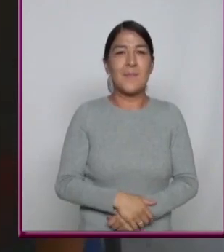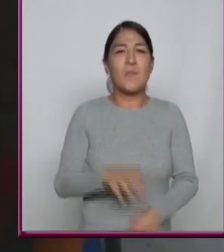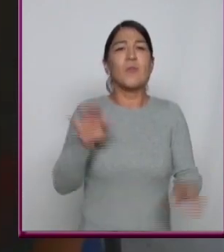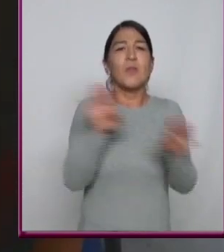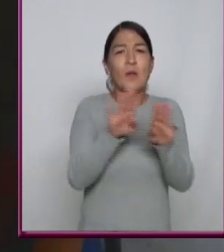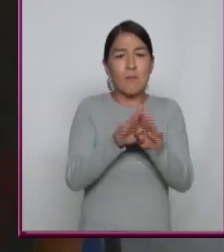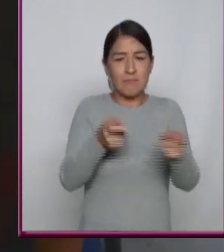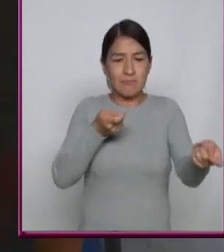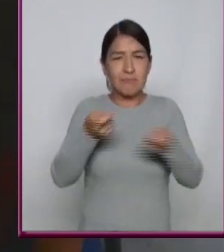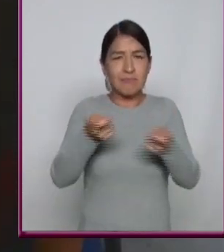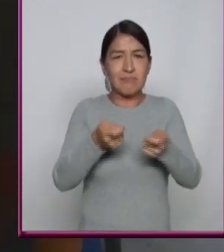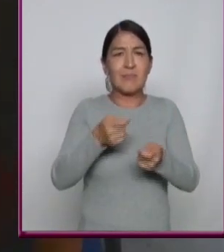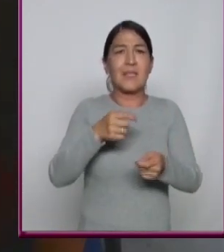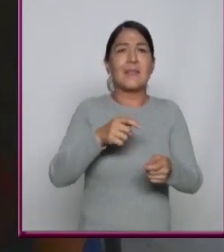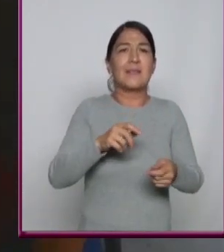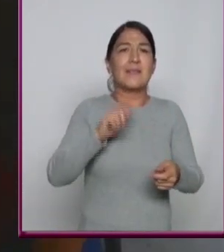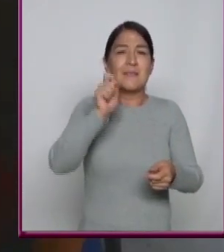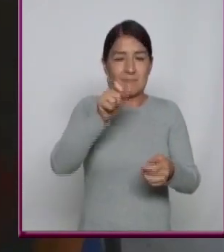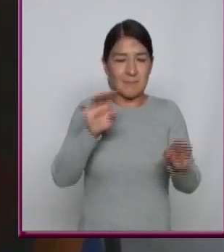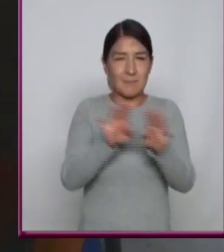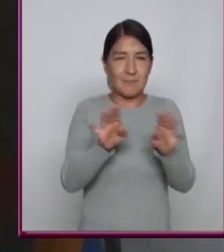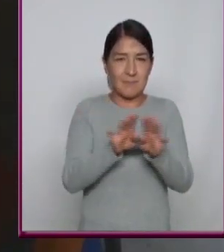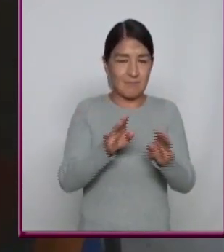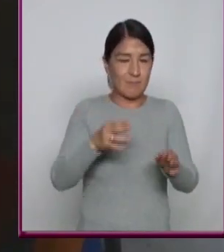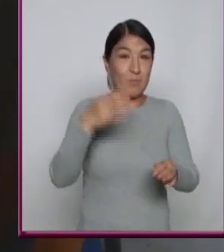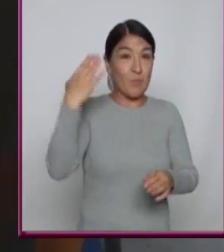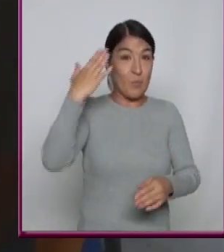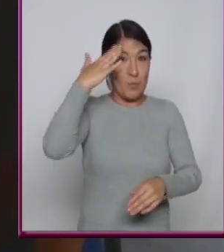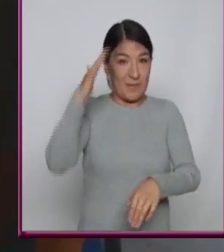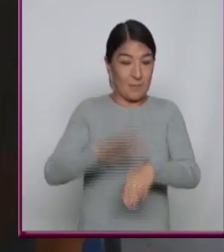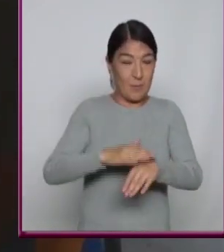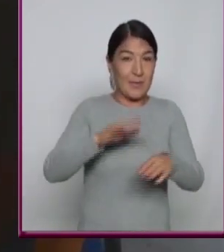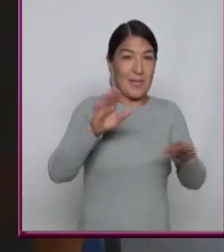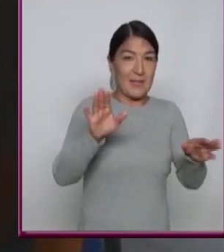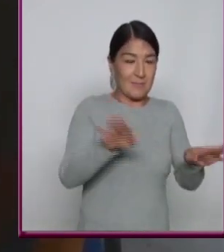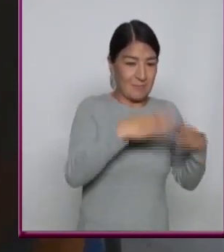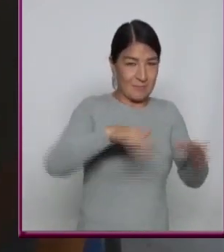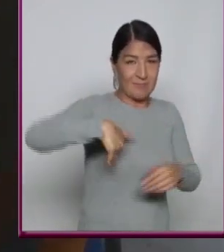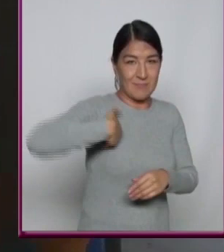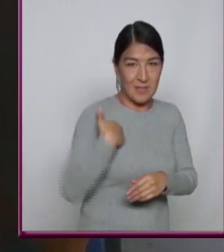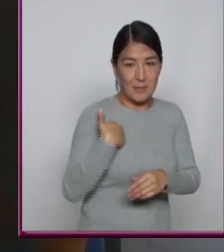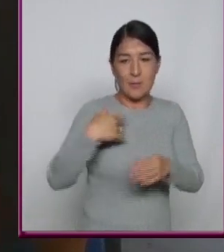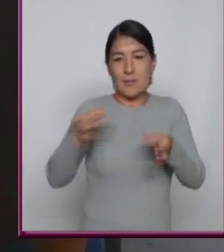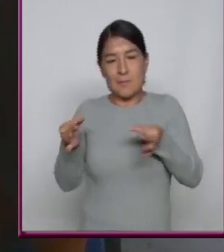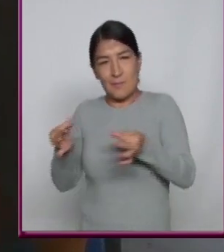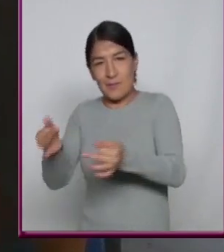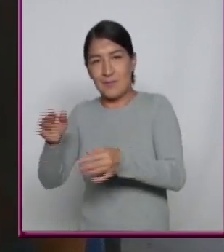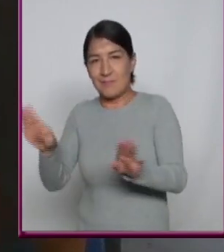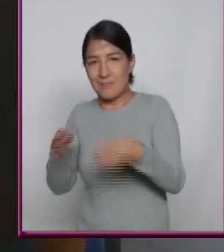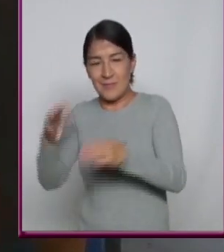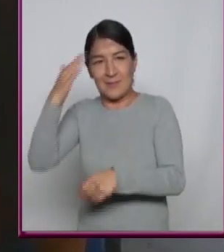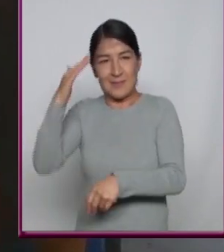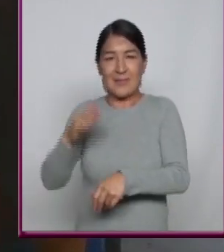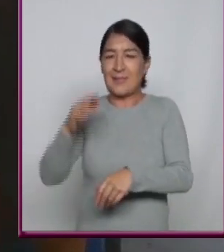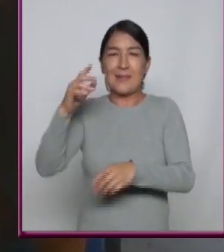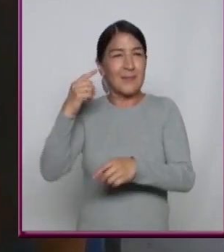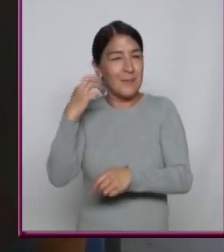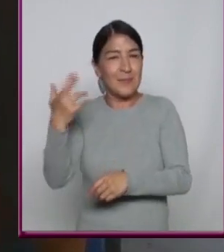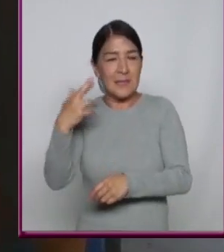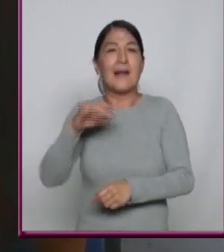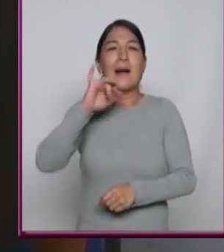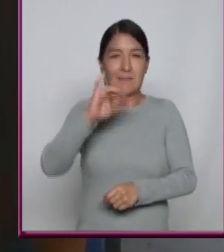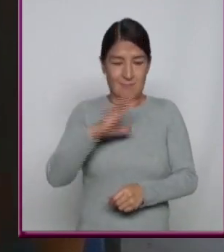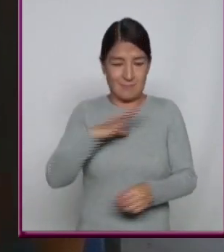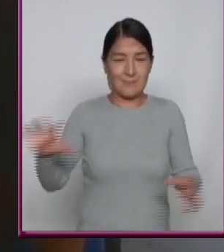De calcular La relación Entre el tamaño Del archivo Y la calidad Del sonido? Si están Correlacionados